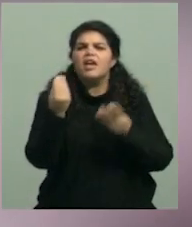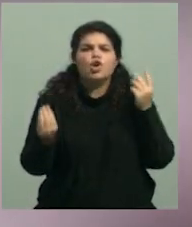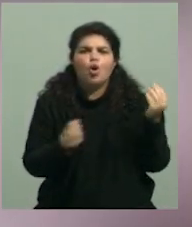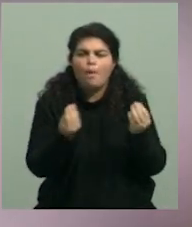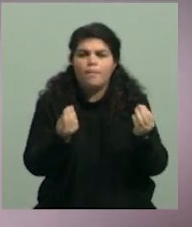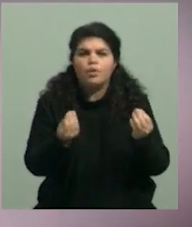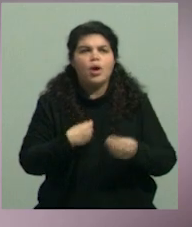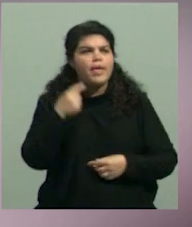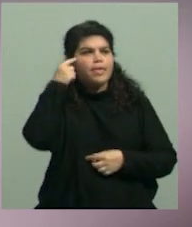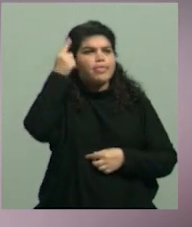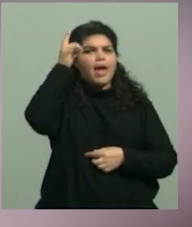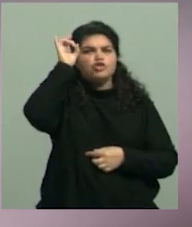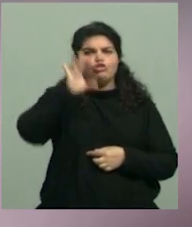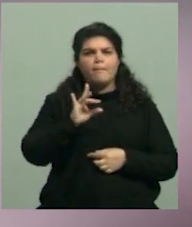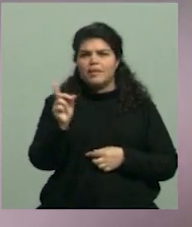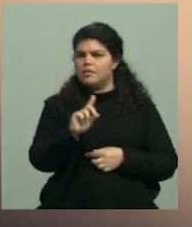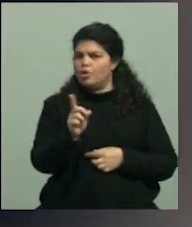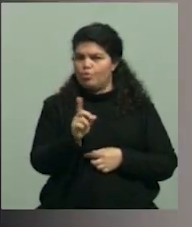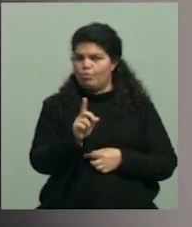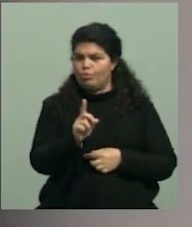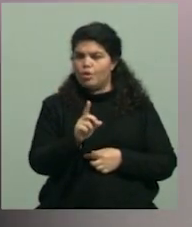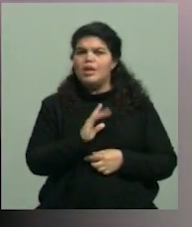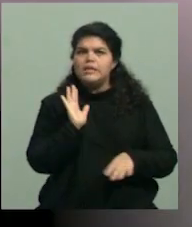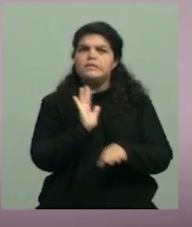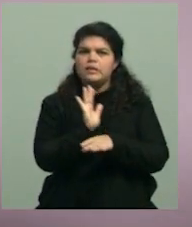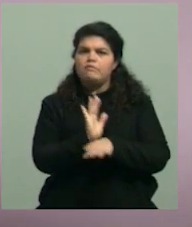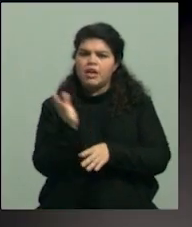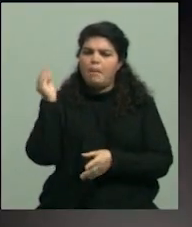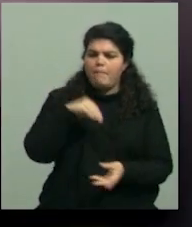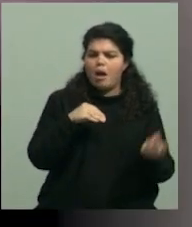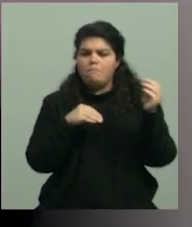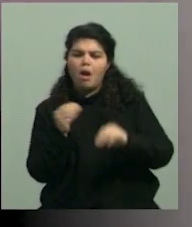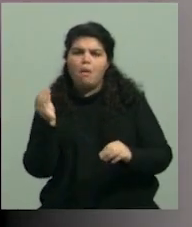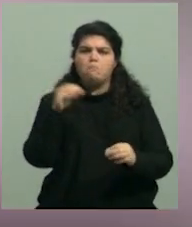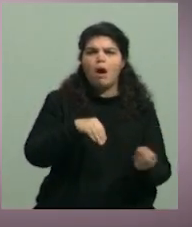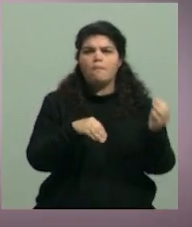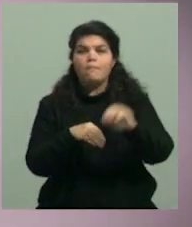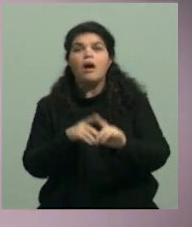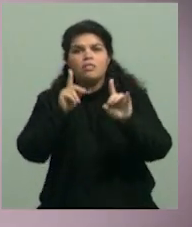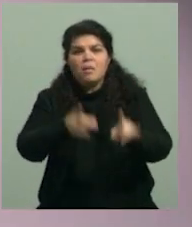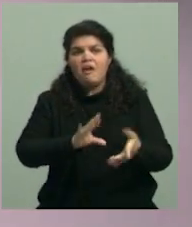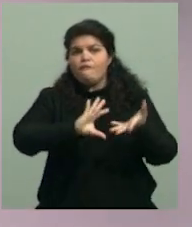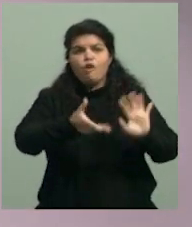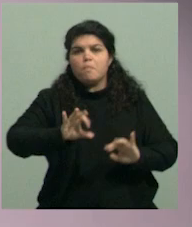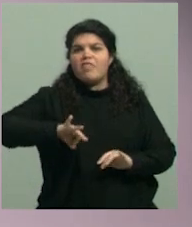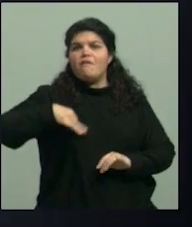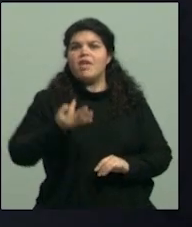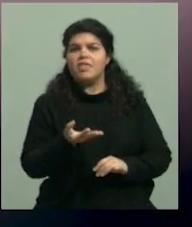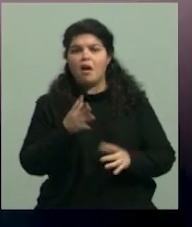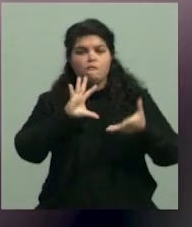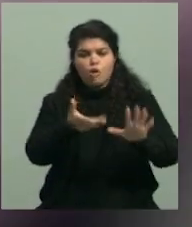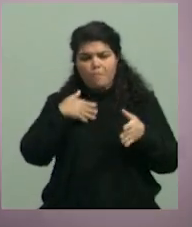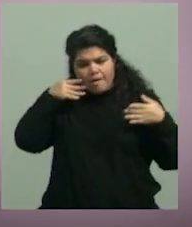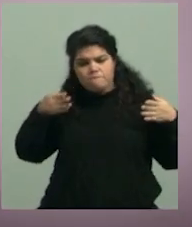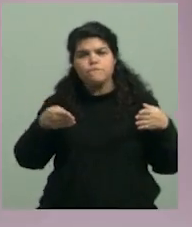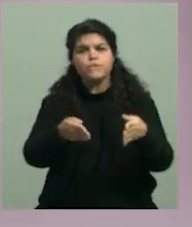modelo de negocio, es igual si bien es central, sino que también es una forma de vida, ¿no? Es una forma de encarar, es una actitud,